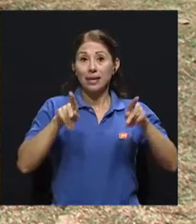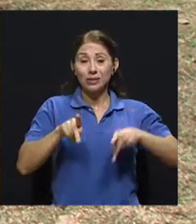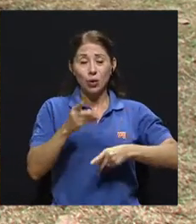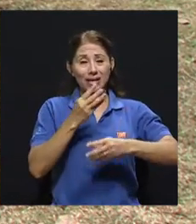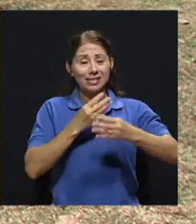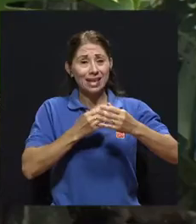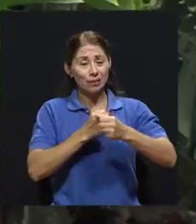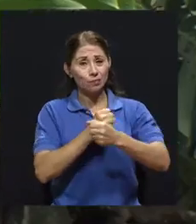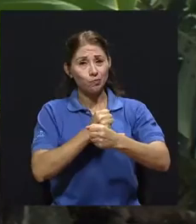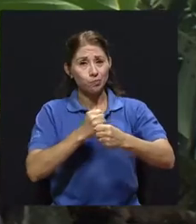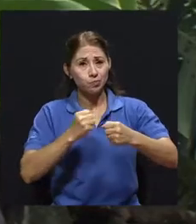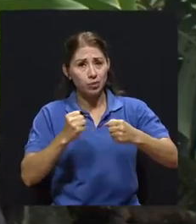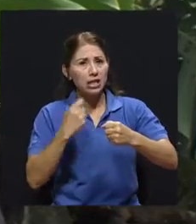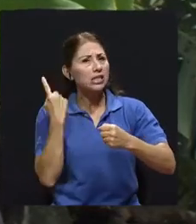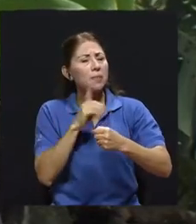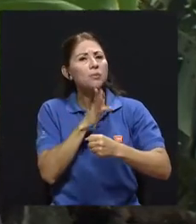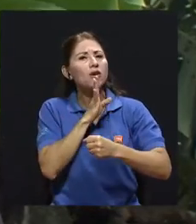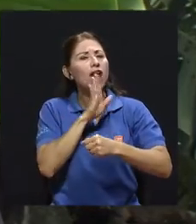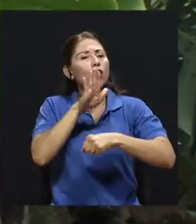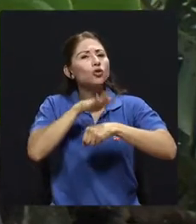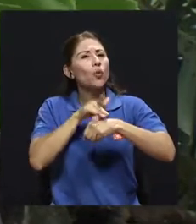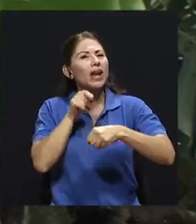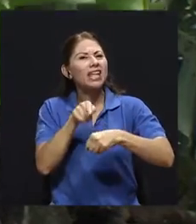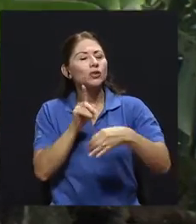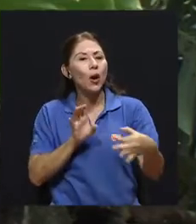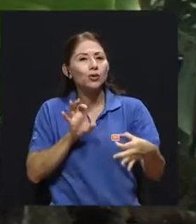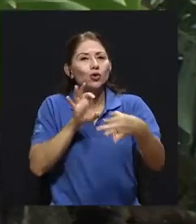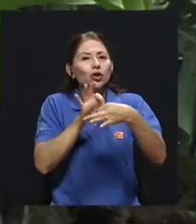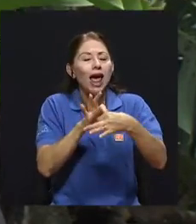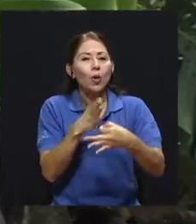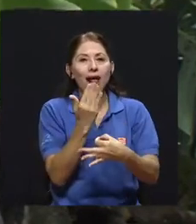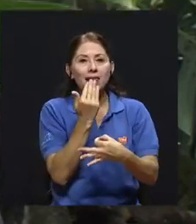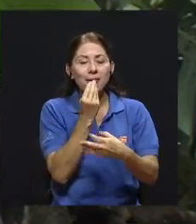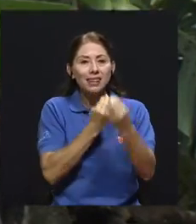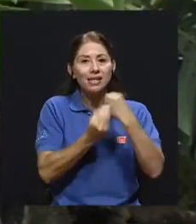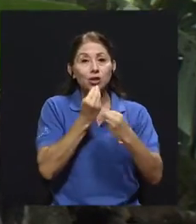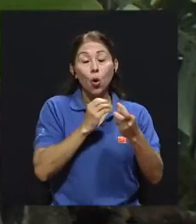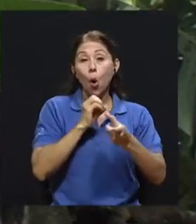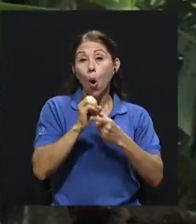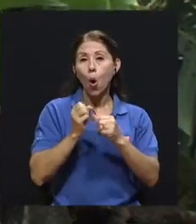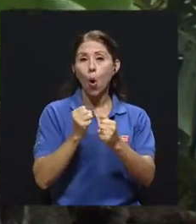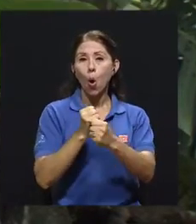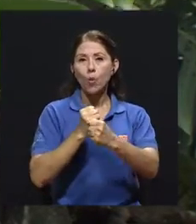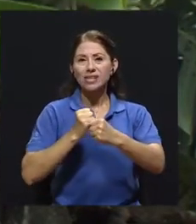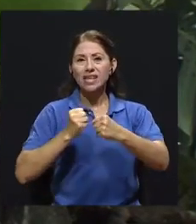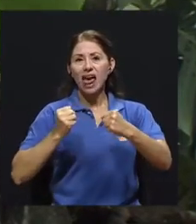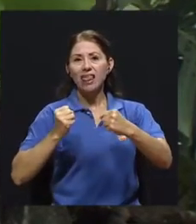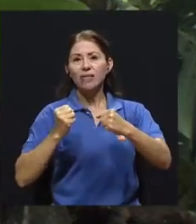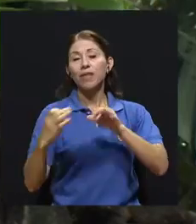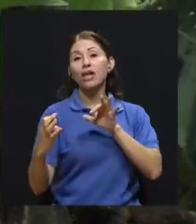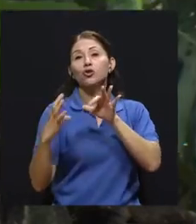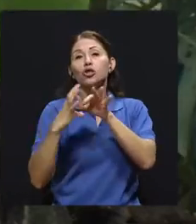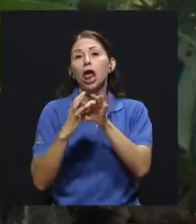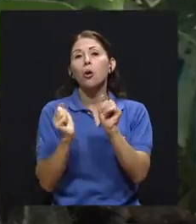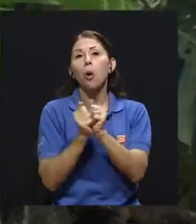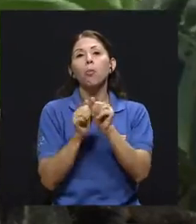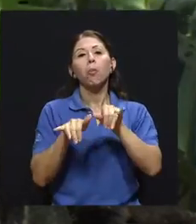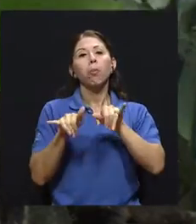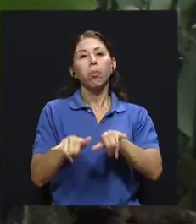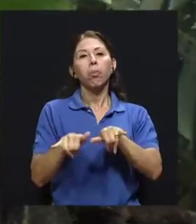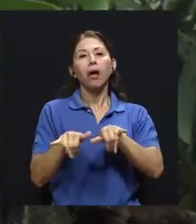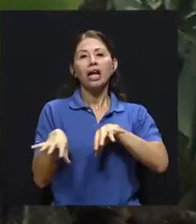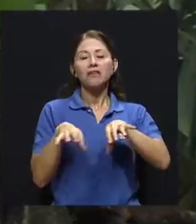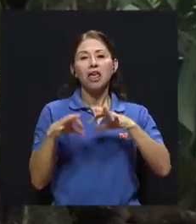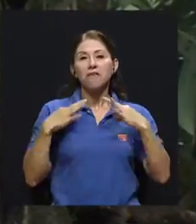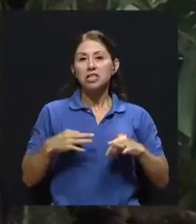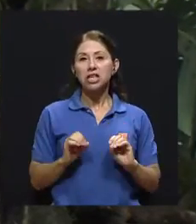o obesidad asociado a la actividad física o viendo la obesidad como un factor de